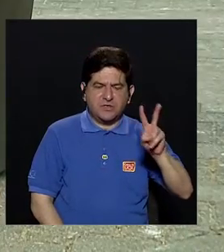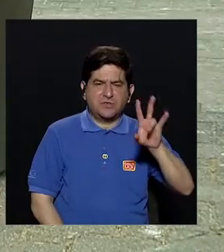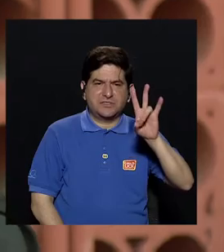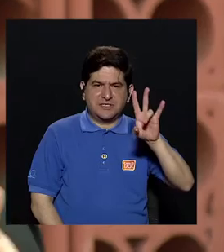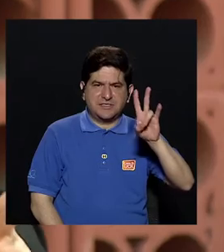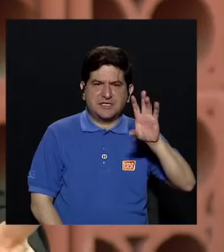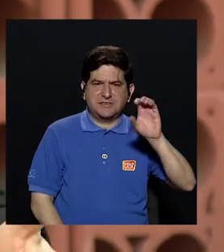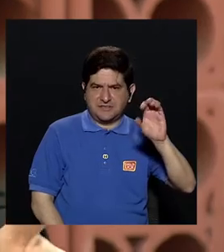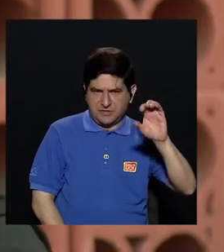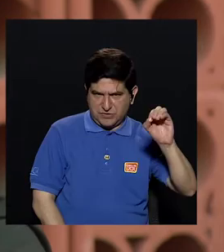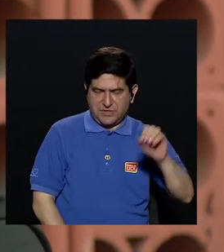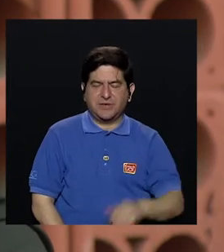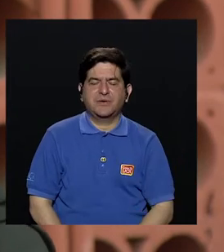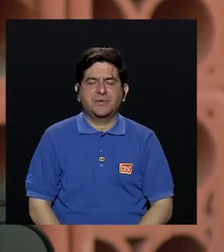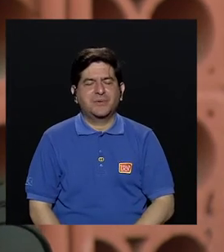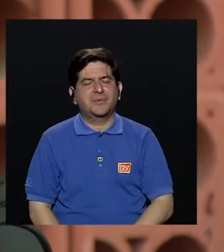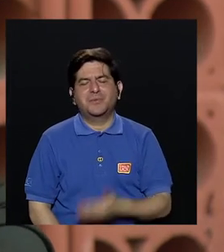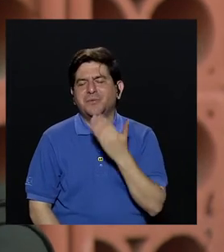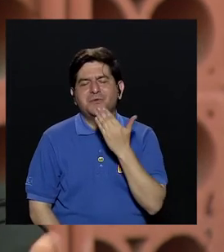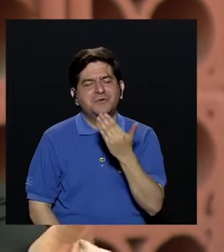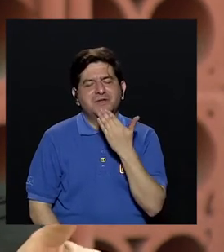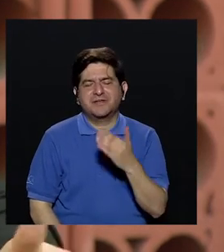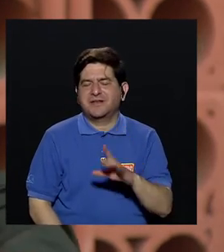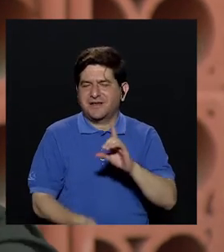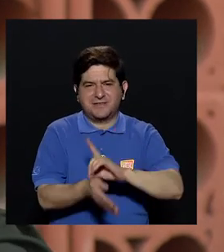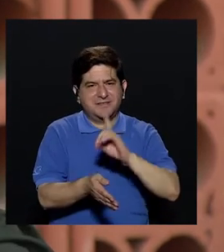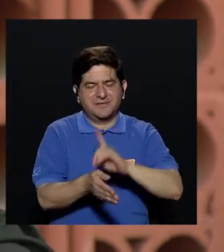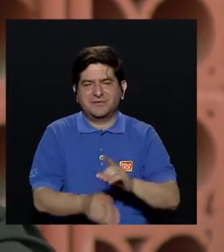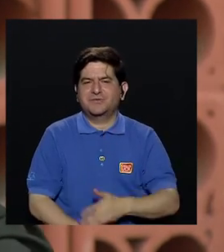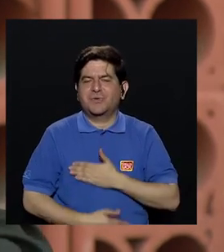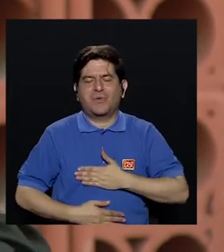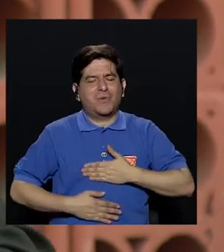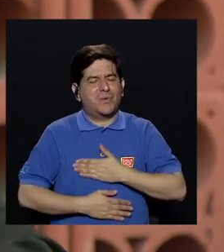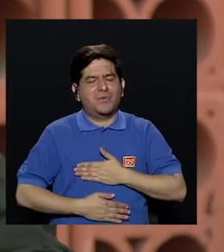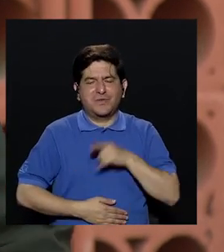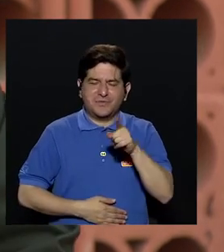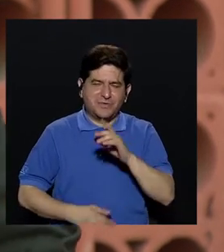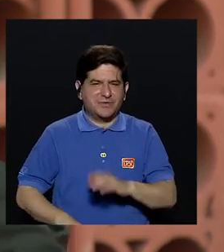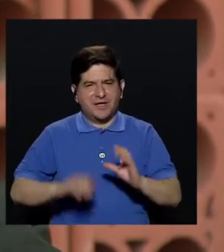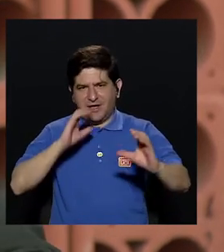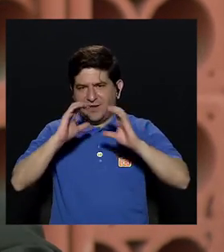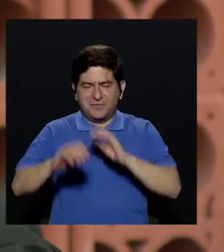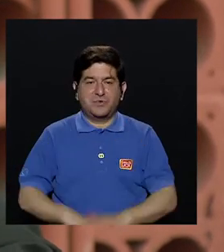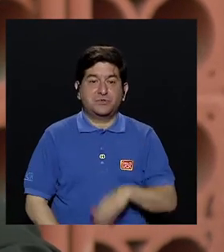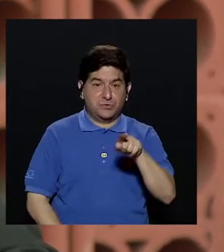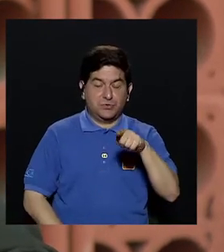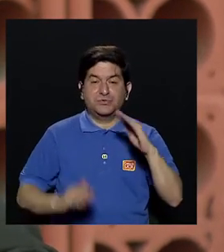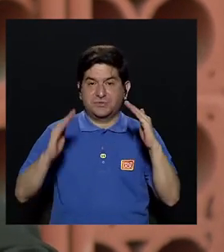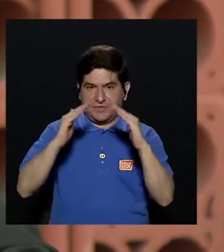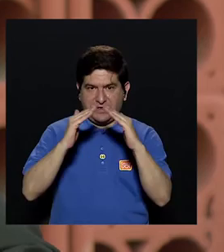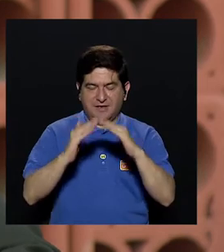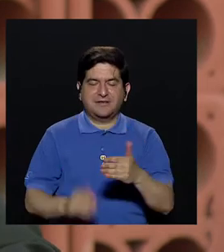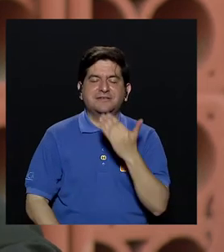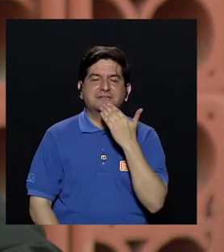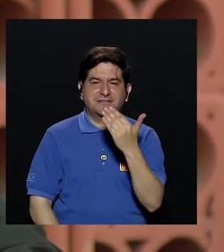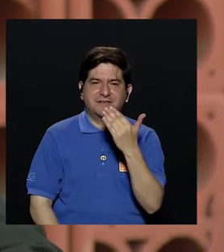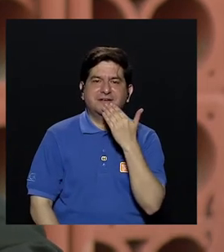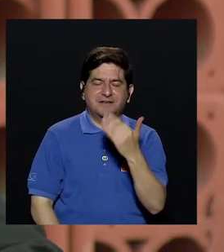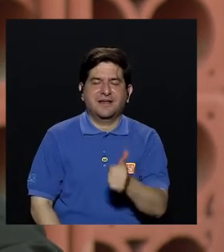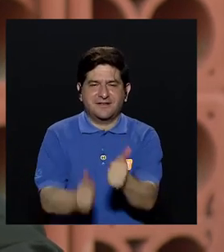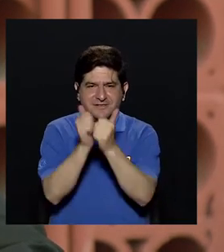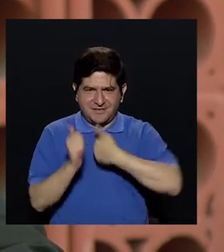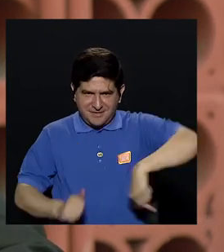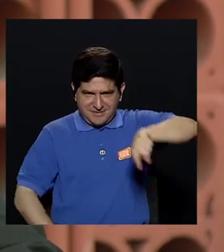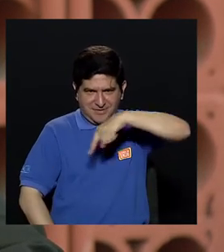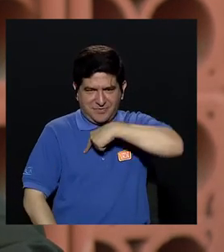Doctor, muchísimas gracias, de verdad que disfrutamos mucho de esta conversación. Y allá en sus hogares, muchísimas gracias